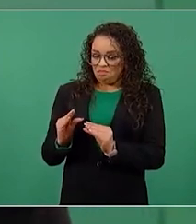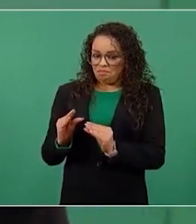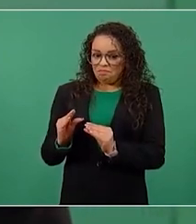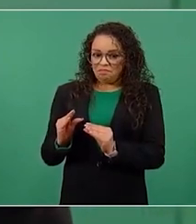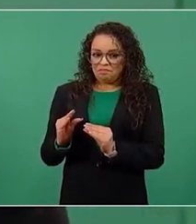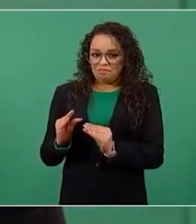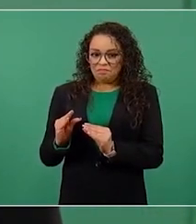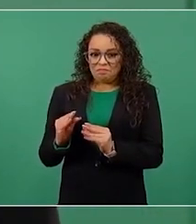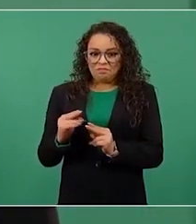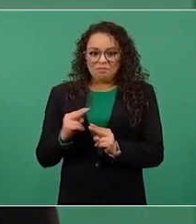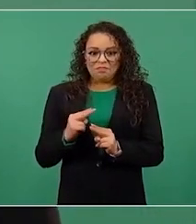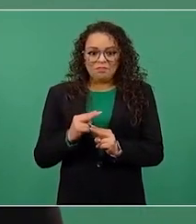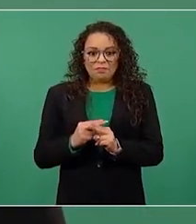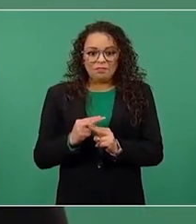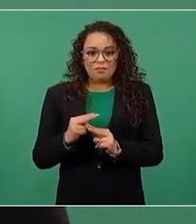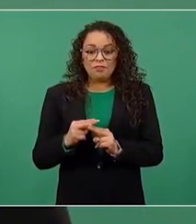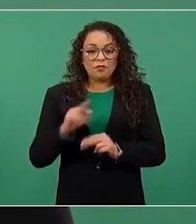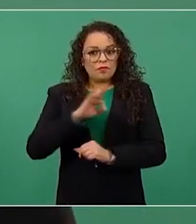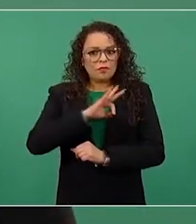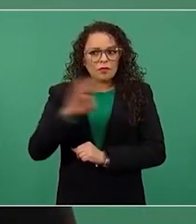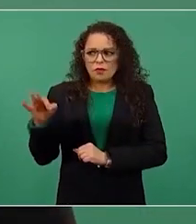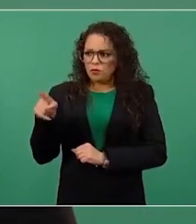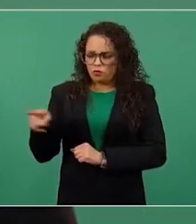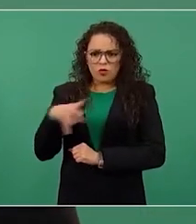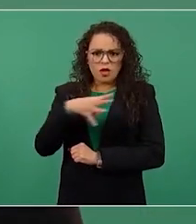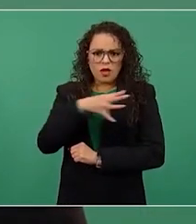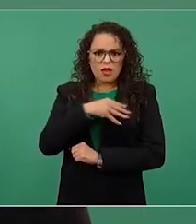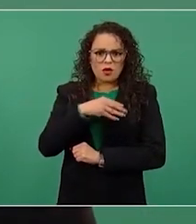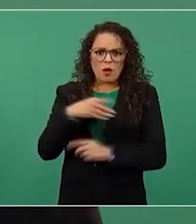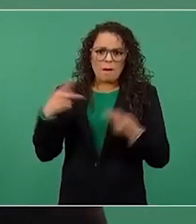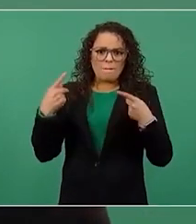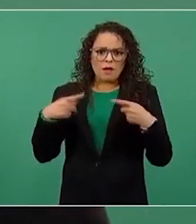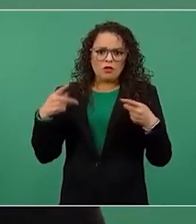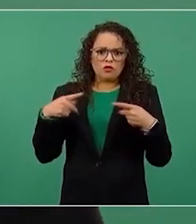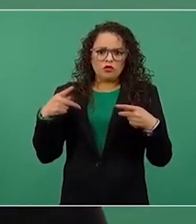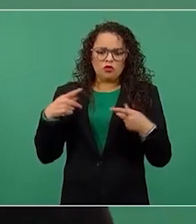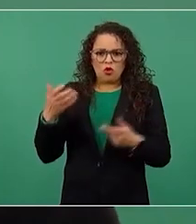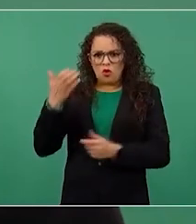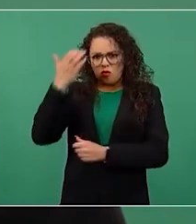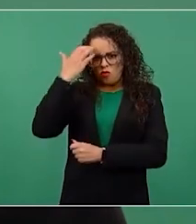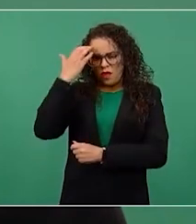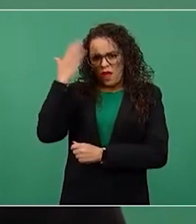Incluso pueden ser hijos de famosos y eso